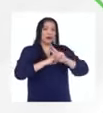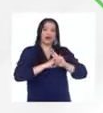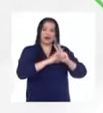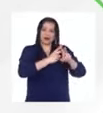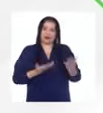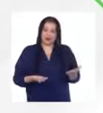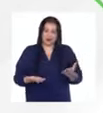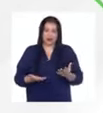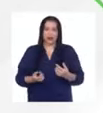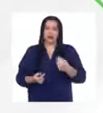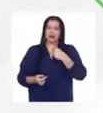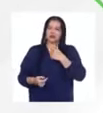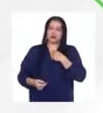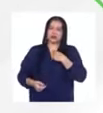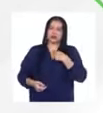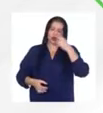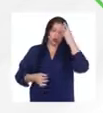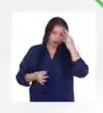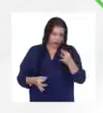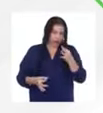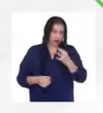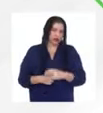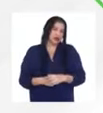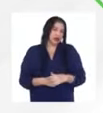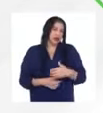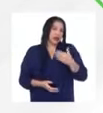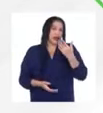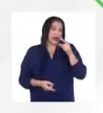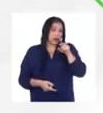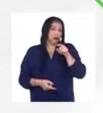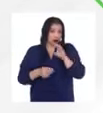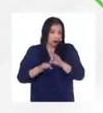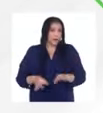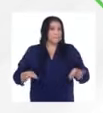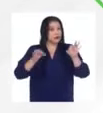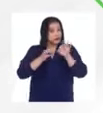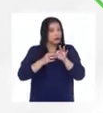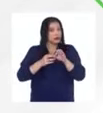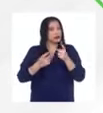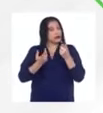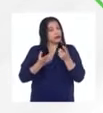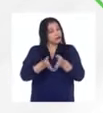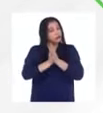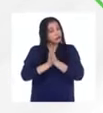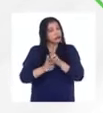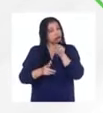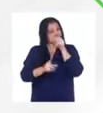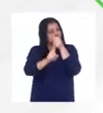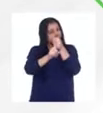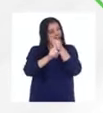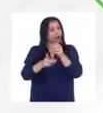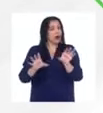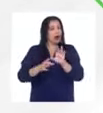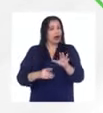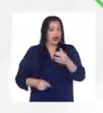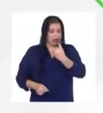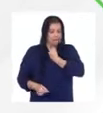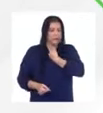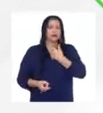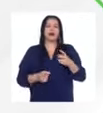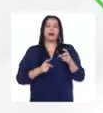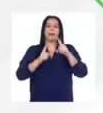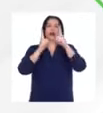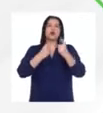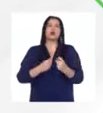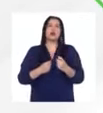Entonces, yo creo que eso puede ser algo importante que les invito a hacer. Que se pregunten por ese